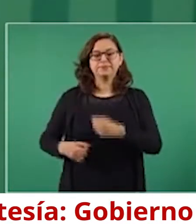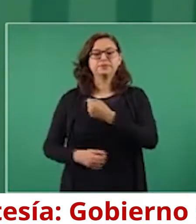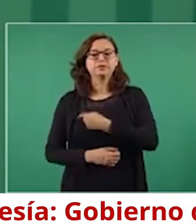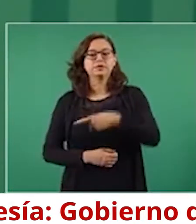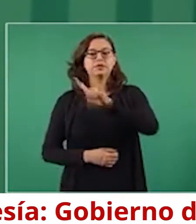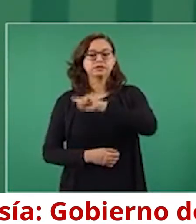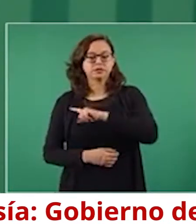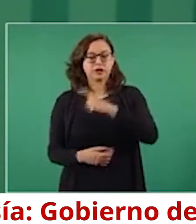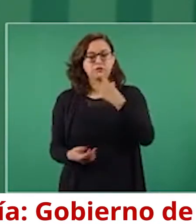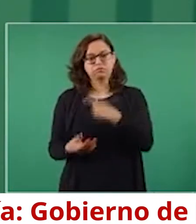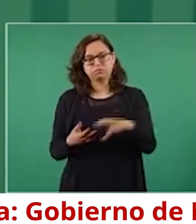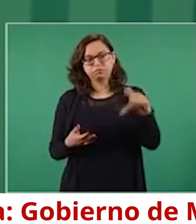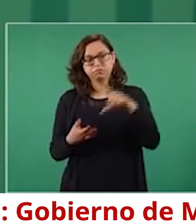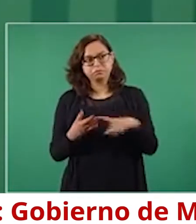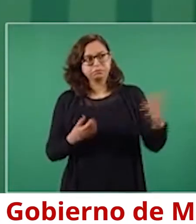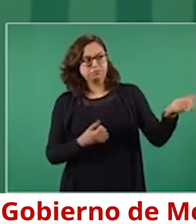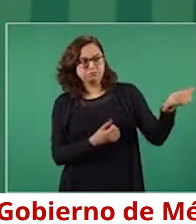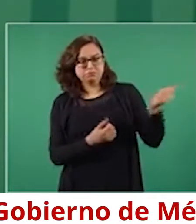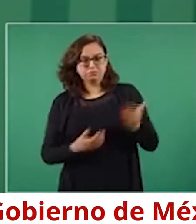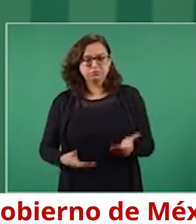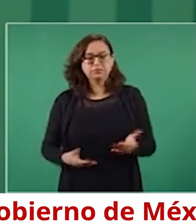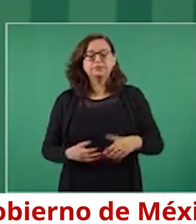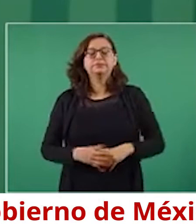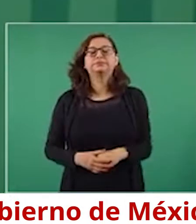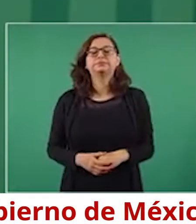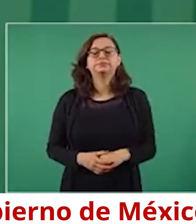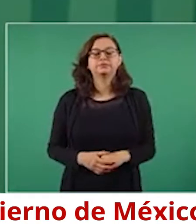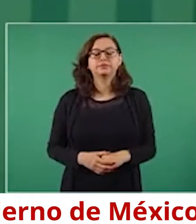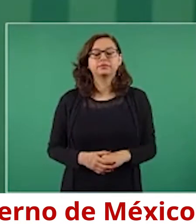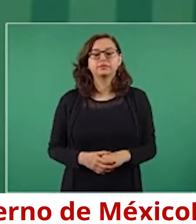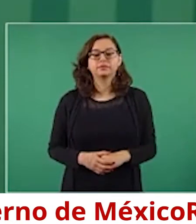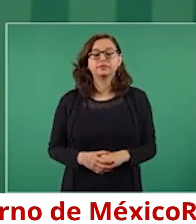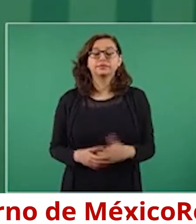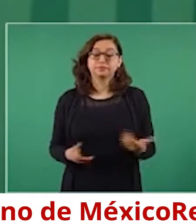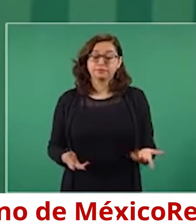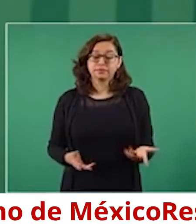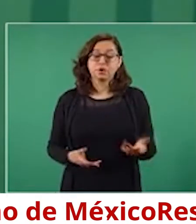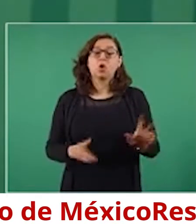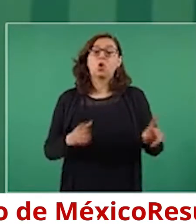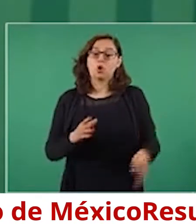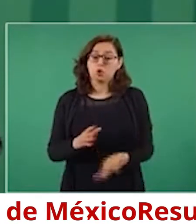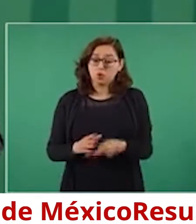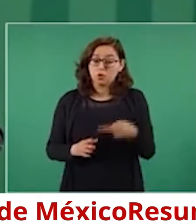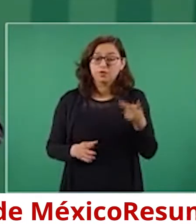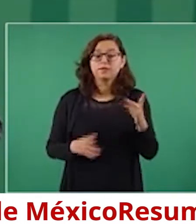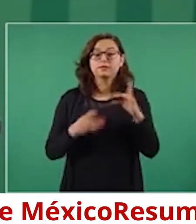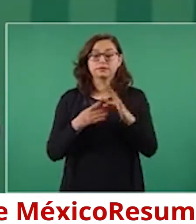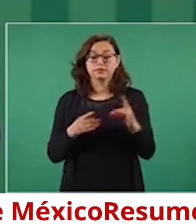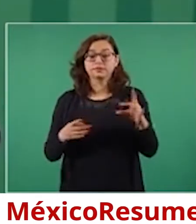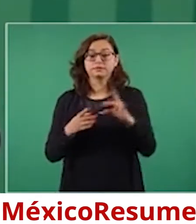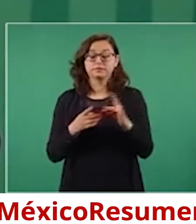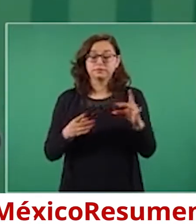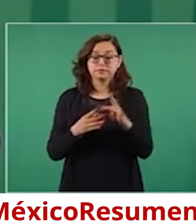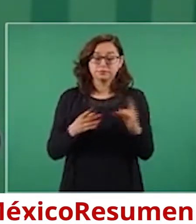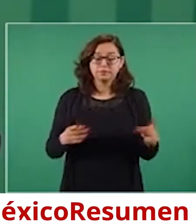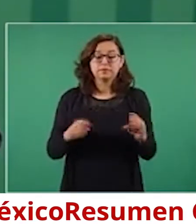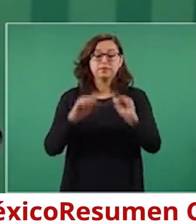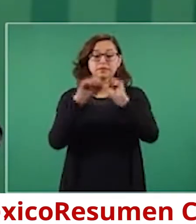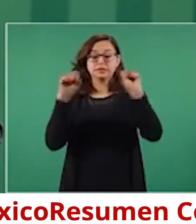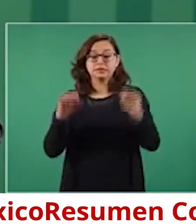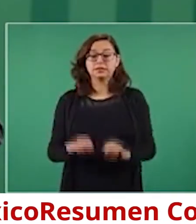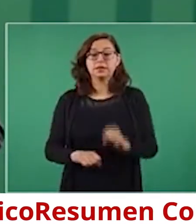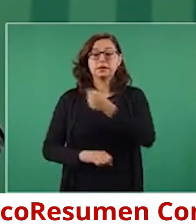nuestra población. Nuevamente, les señalo que la demanda del sector salud incluyó, la primera por favor,